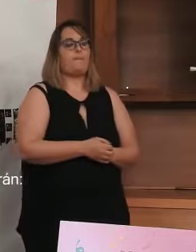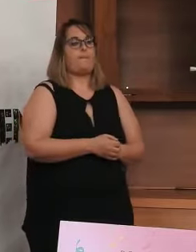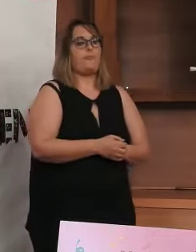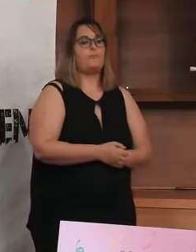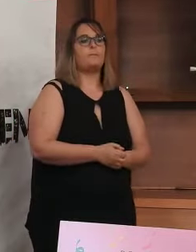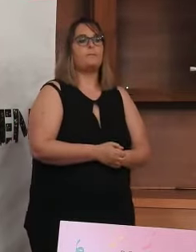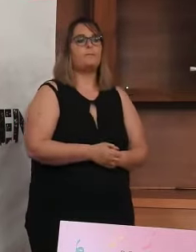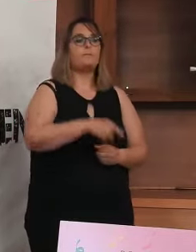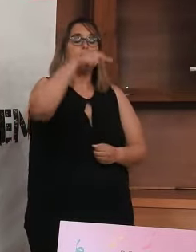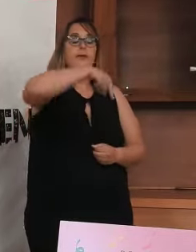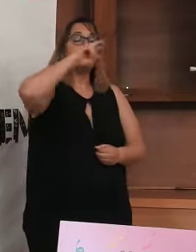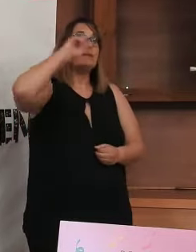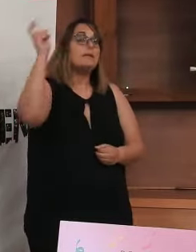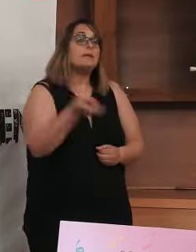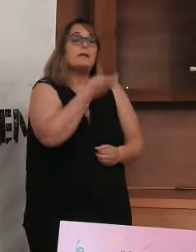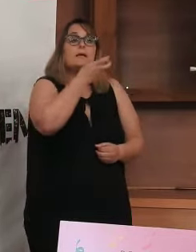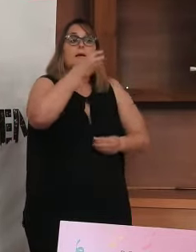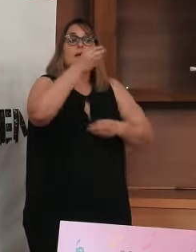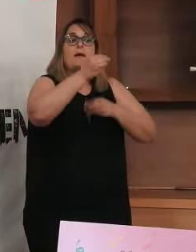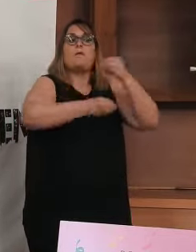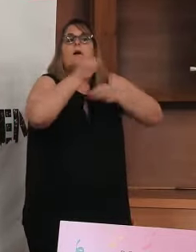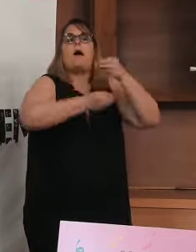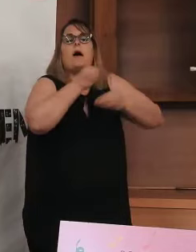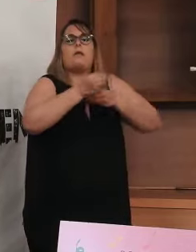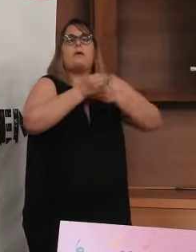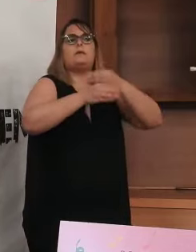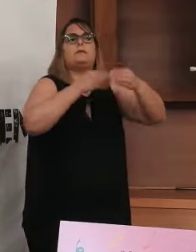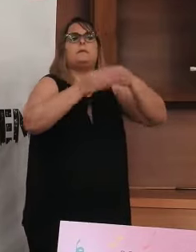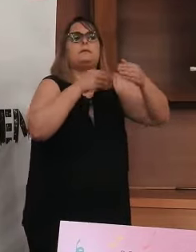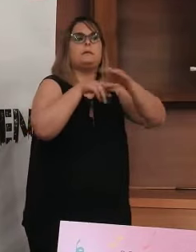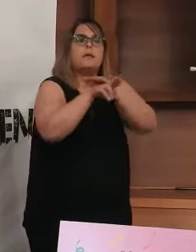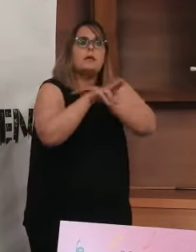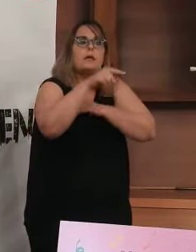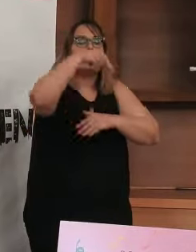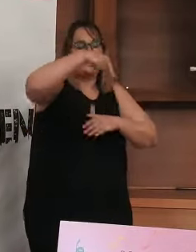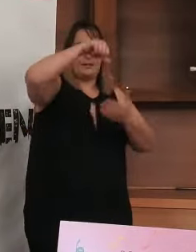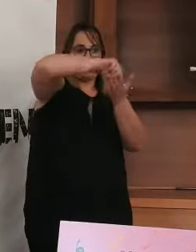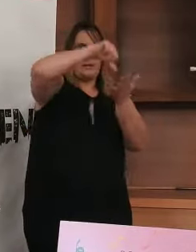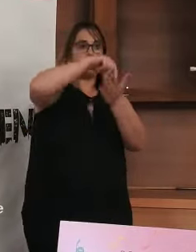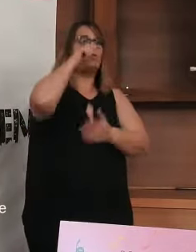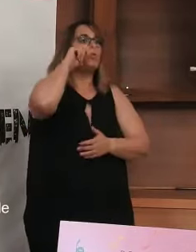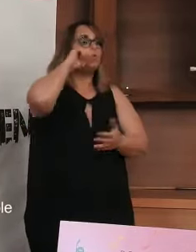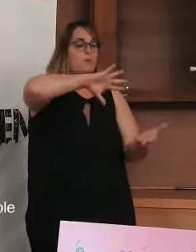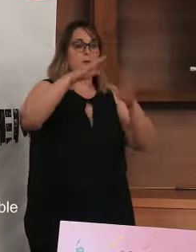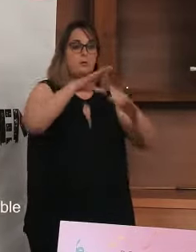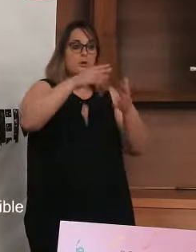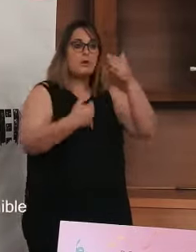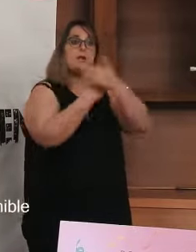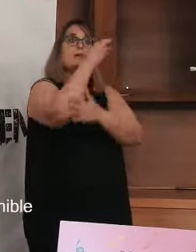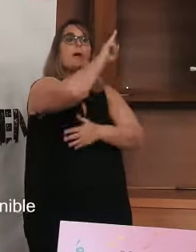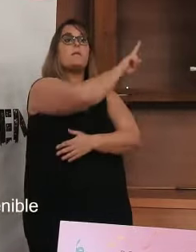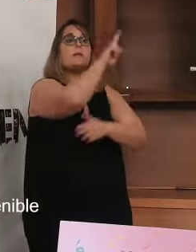Esta actividad, como digo, la vamos a desarrollar en este Centro para el Turismo Sostenible el día 27 de